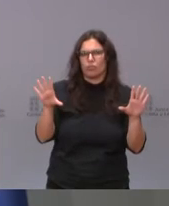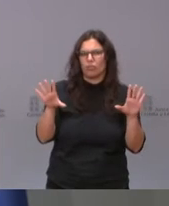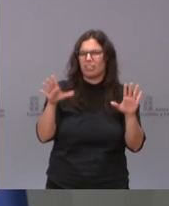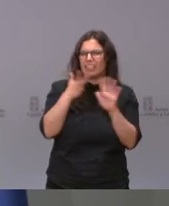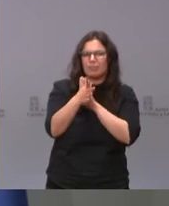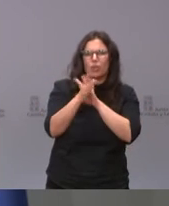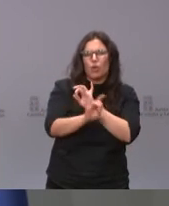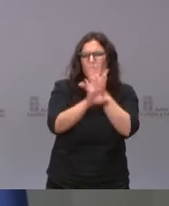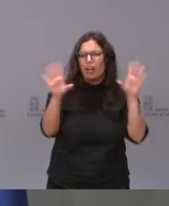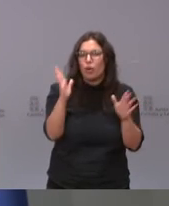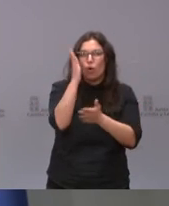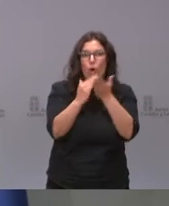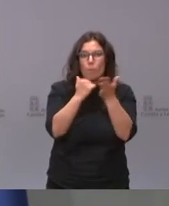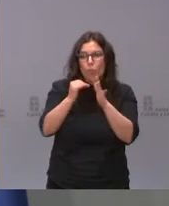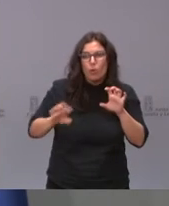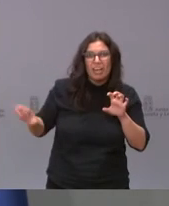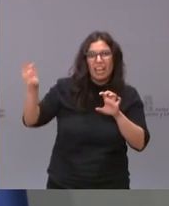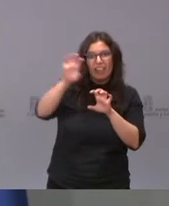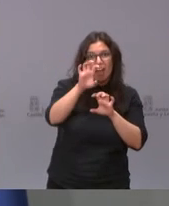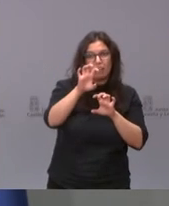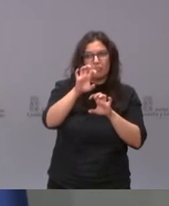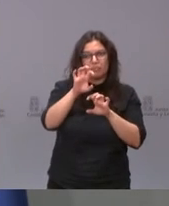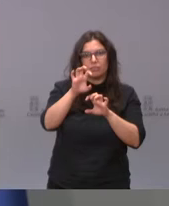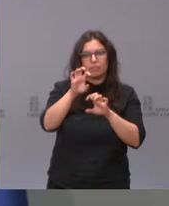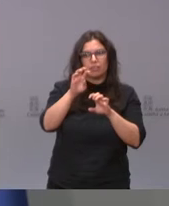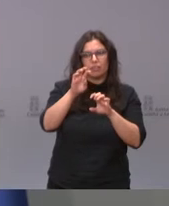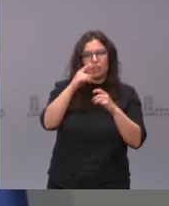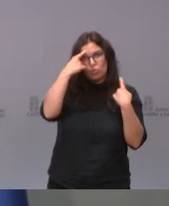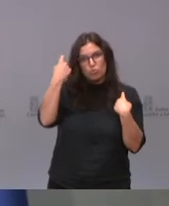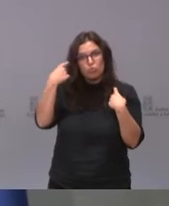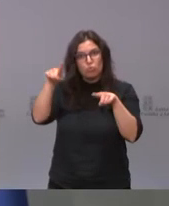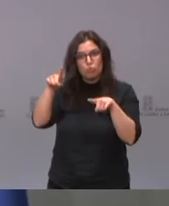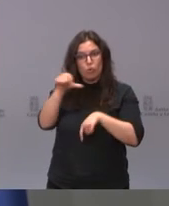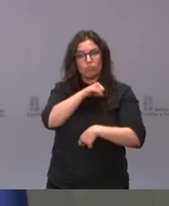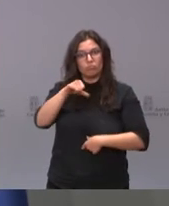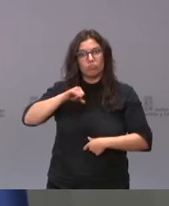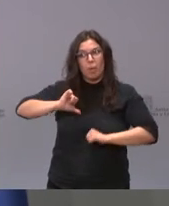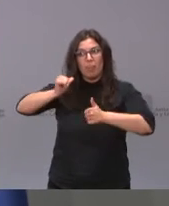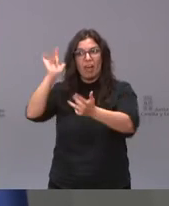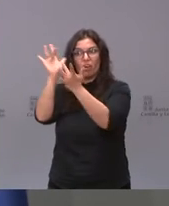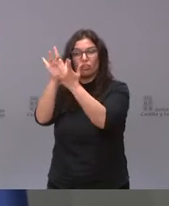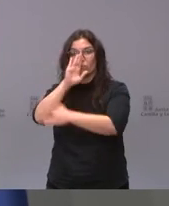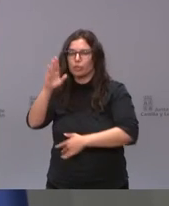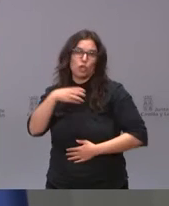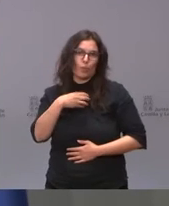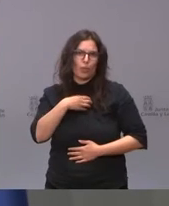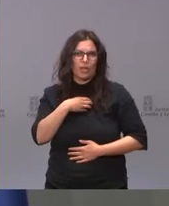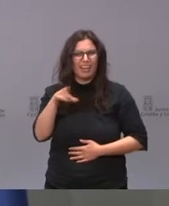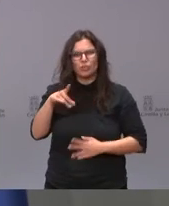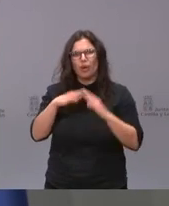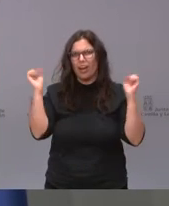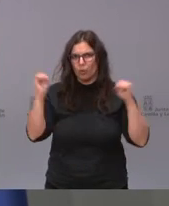que ninguna comunidad autónoma ninguna podía emprender este tipo de acciones esto fue un acuerdo